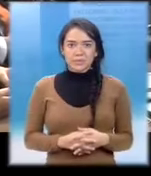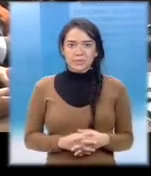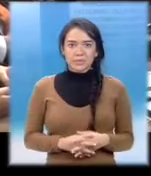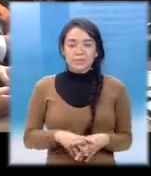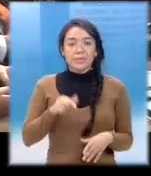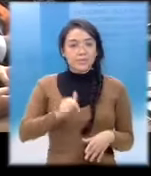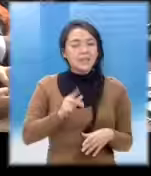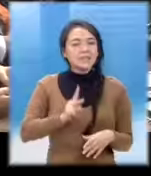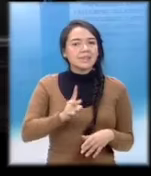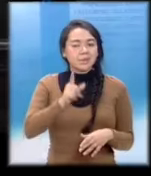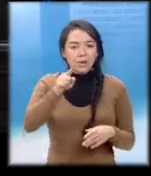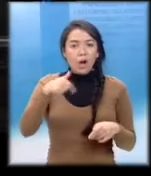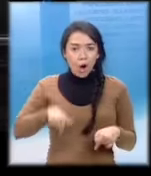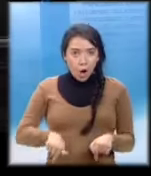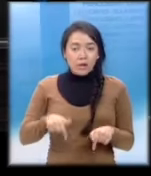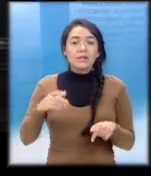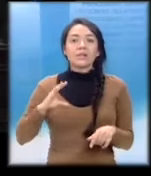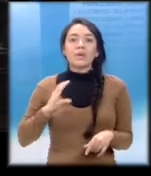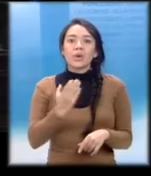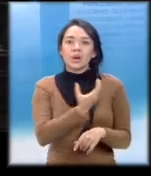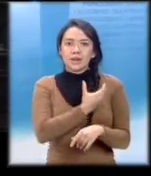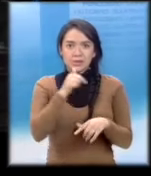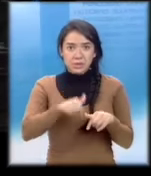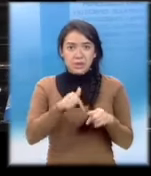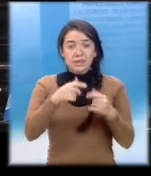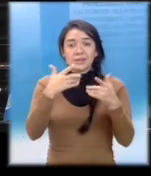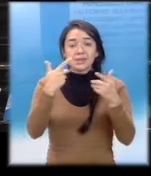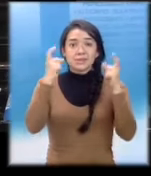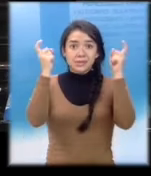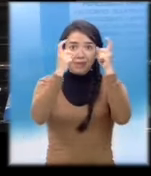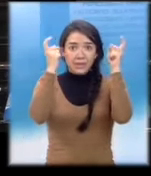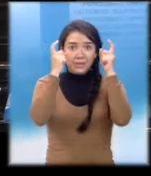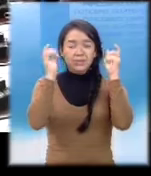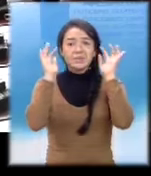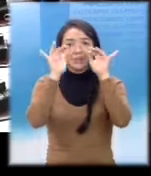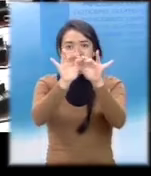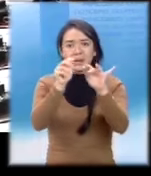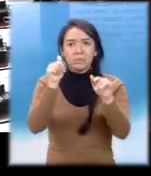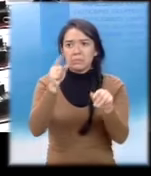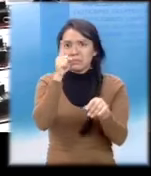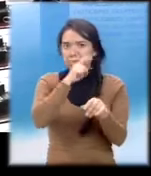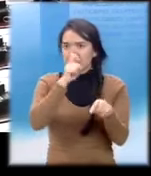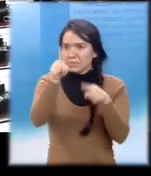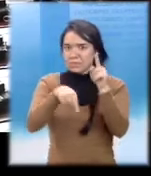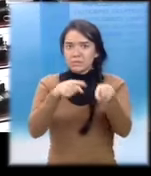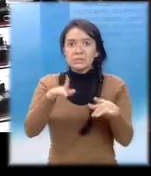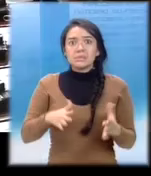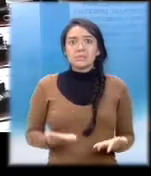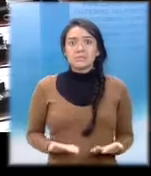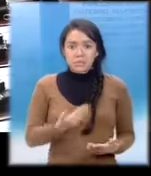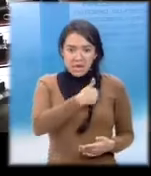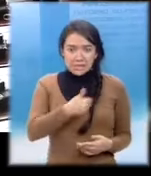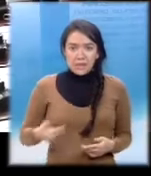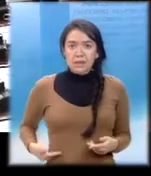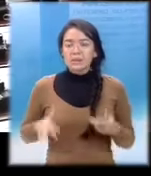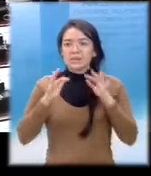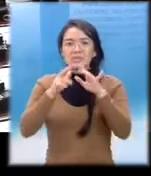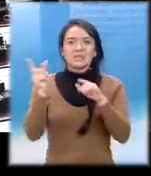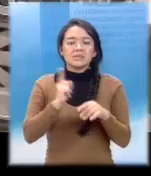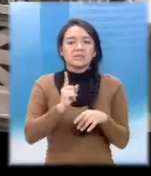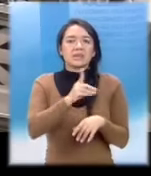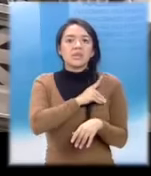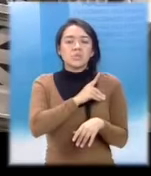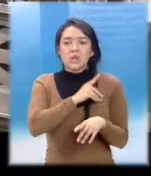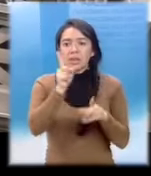¡Vamos al Congreso! Donde se celebró la independencia Pero nadie fue El presidente y la vice no quisieron juntarse con los